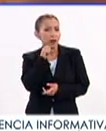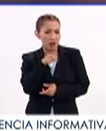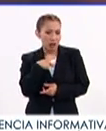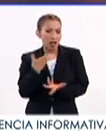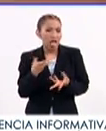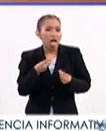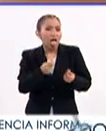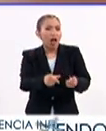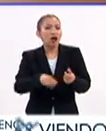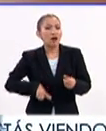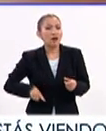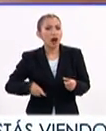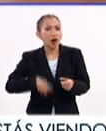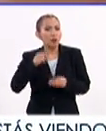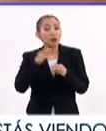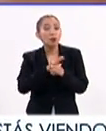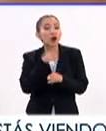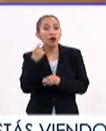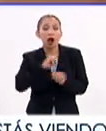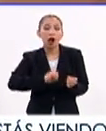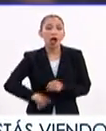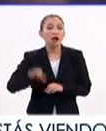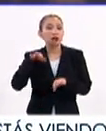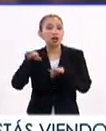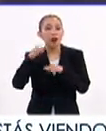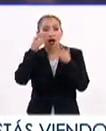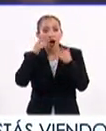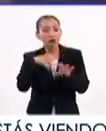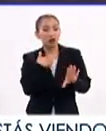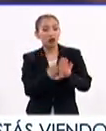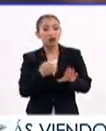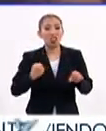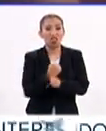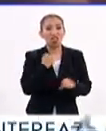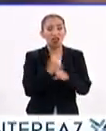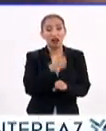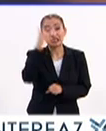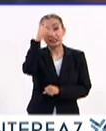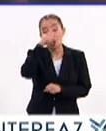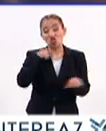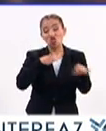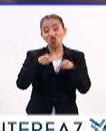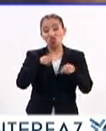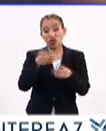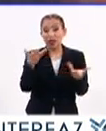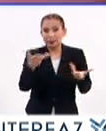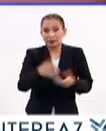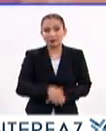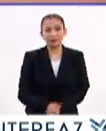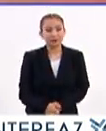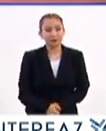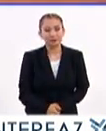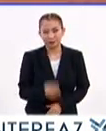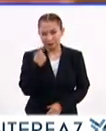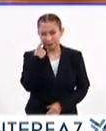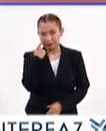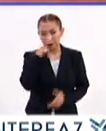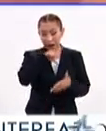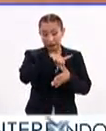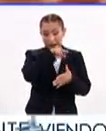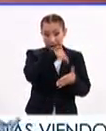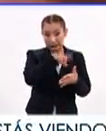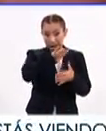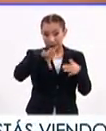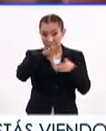también le cuesta a los gobiernos del mundo debido a los abandonos de empleo, las agresiones físicas y psicológicas que esto ocasiona. Tan solo en América